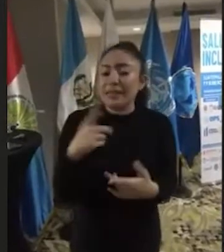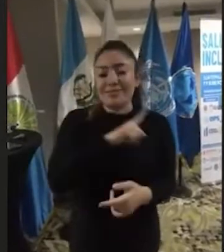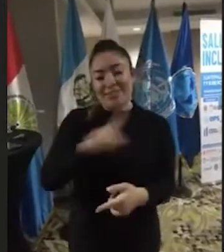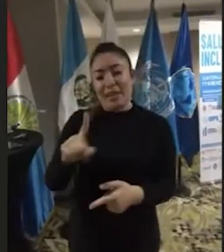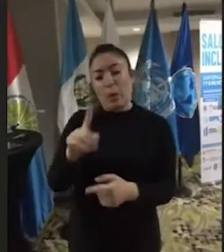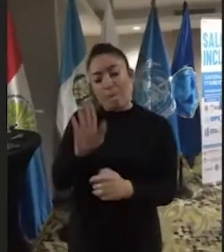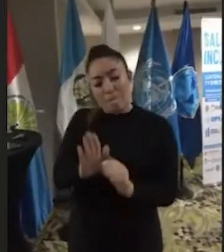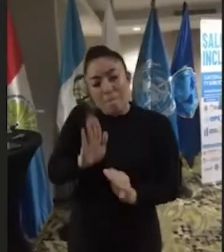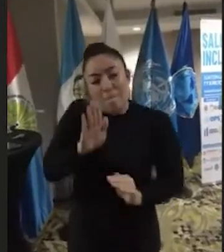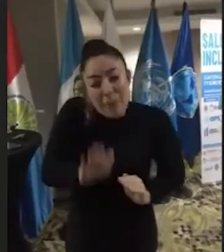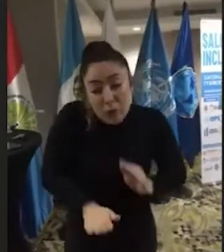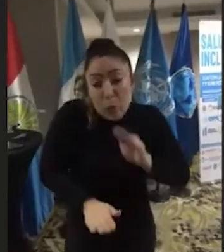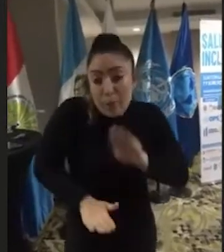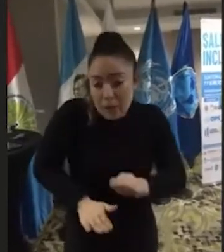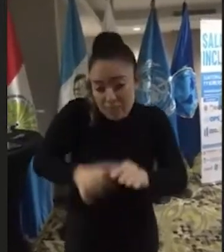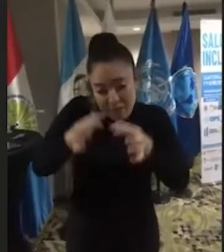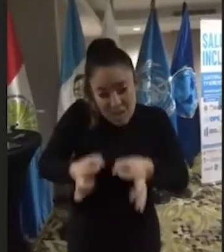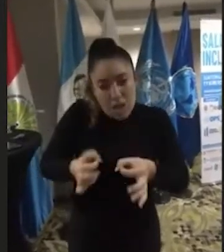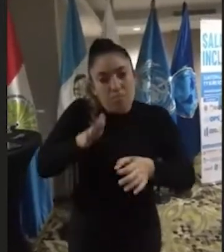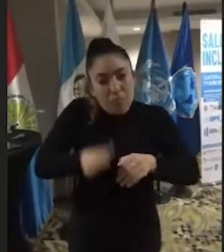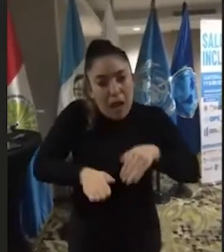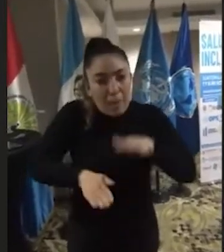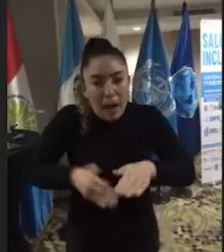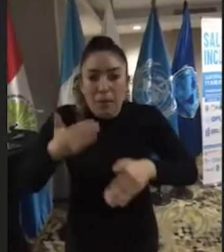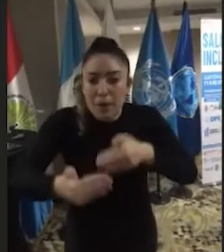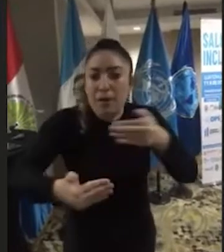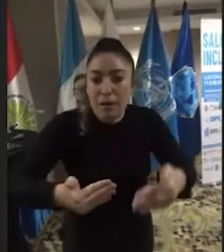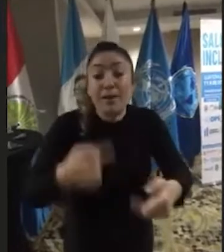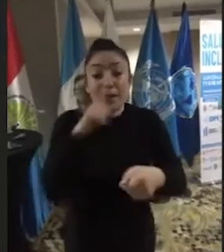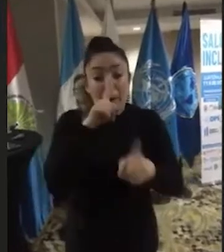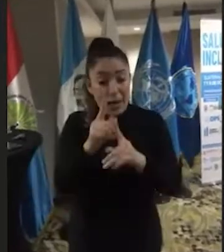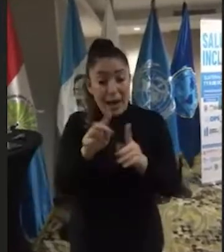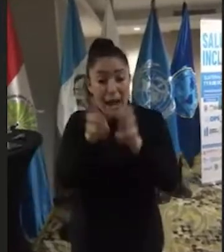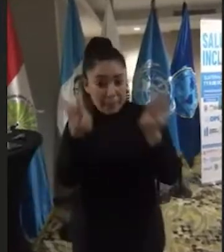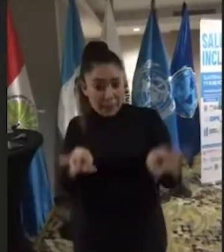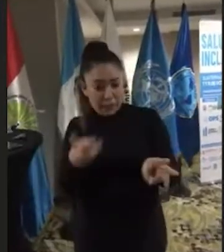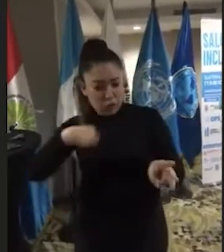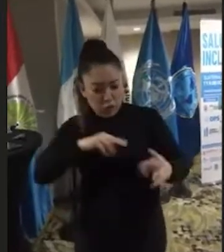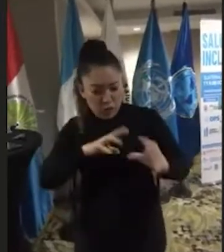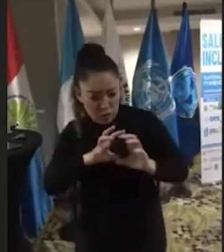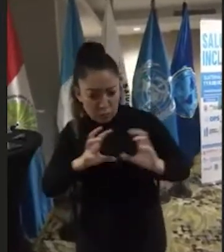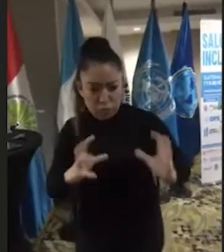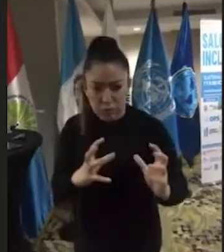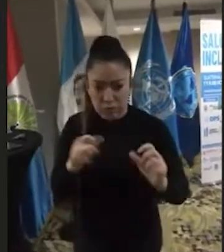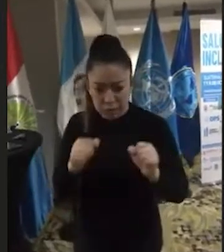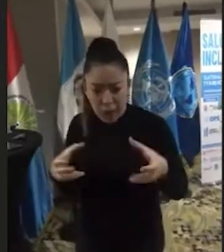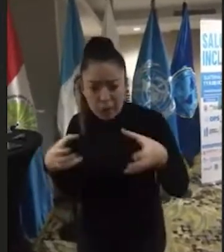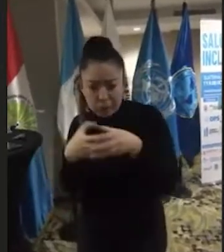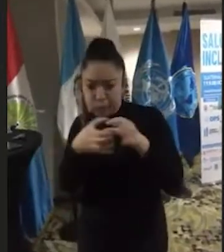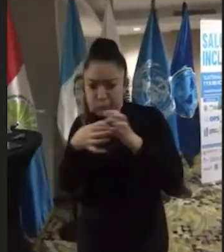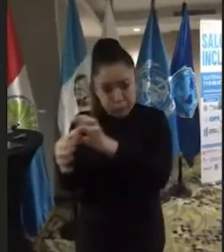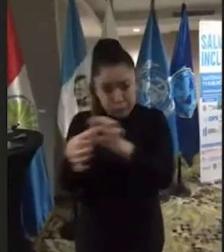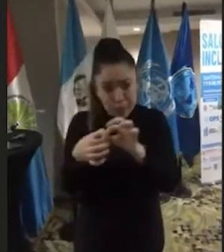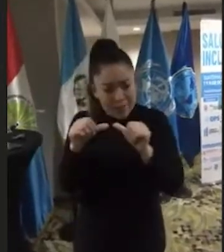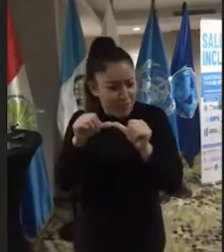con un paso a paso, pero firme. Y la mesa, en la cual nosotros creemos mucho, y en la coalición que se ha formado y se va